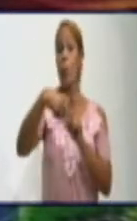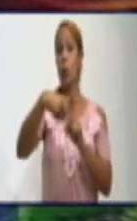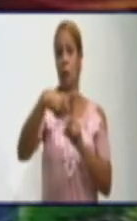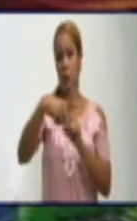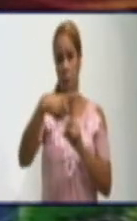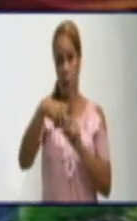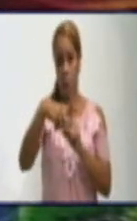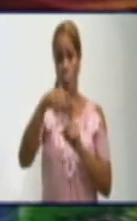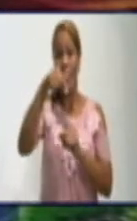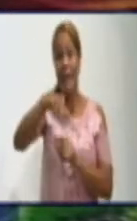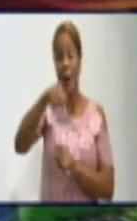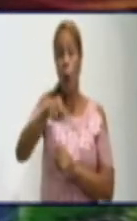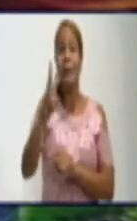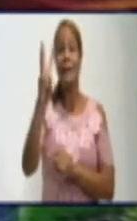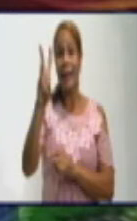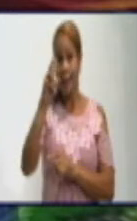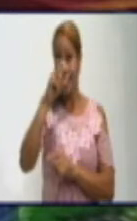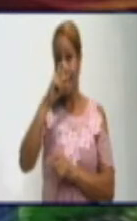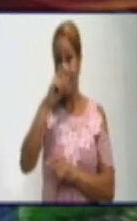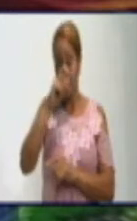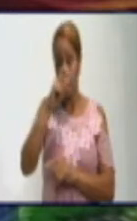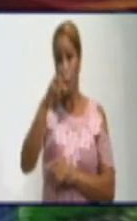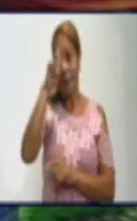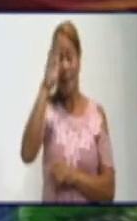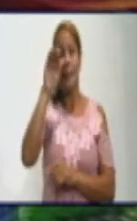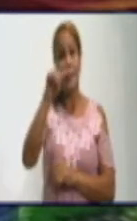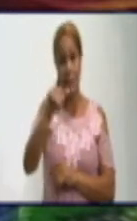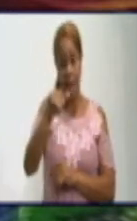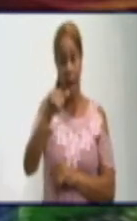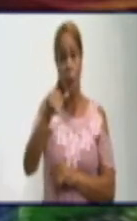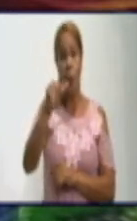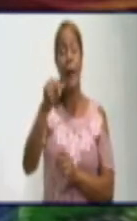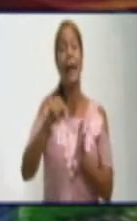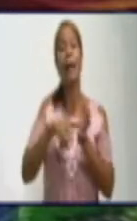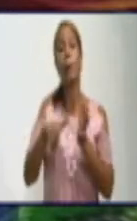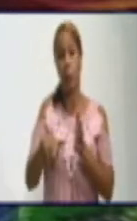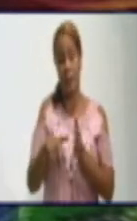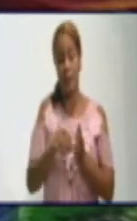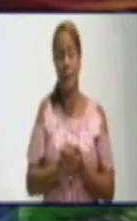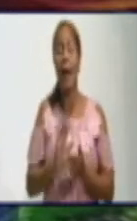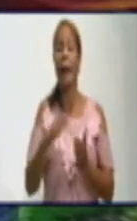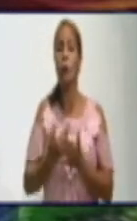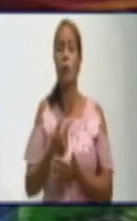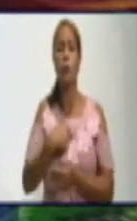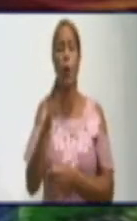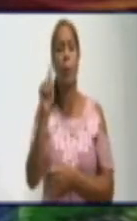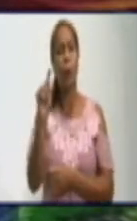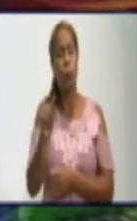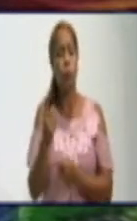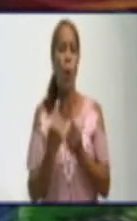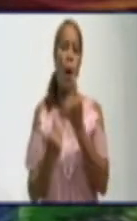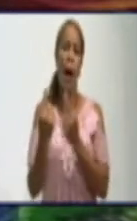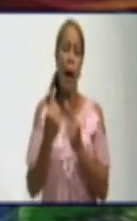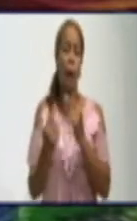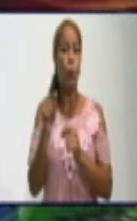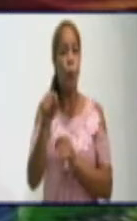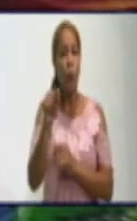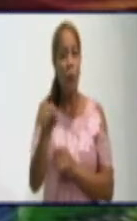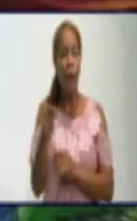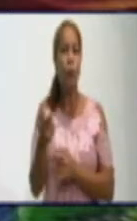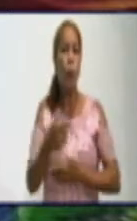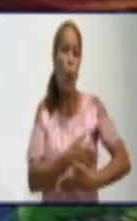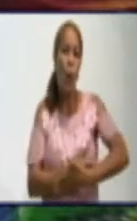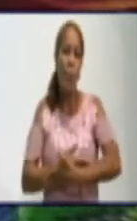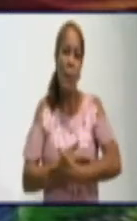que están ingresados, que corresponden a la provincia de Granma. Algunos de ellos lactantes. Y por otra parte,